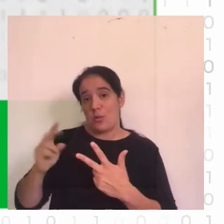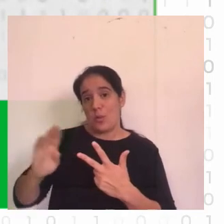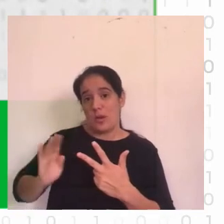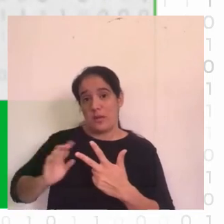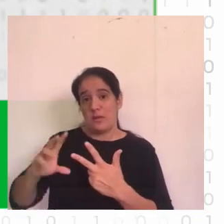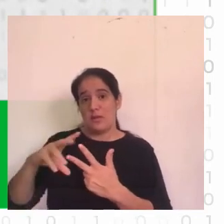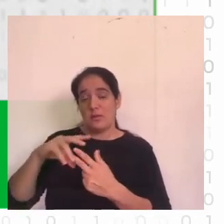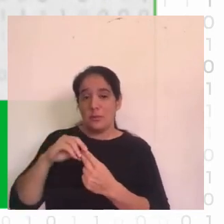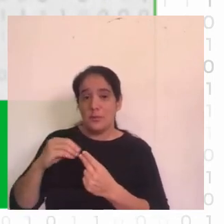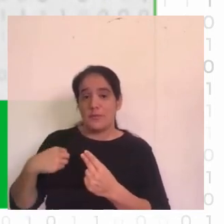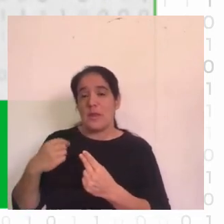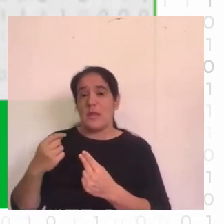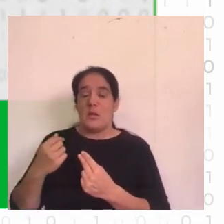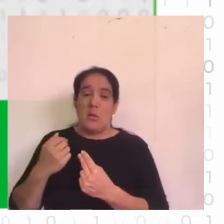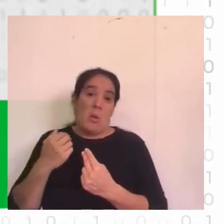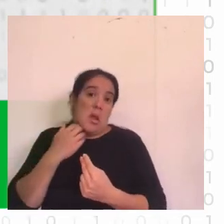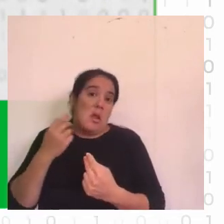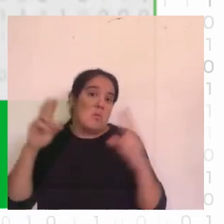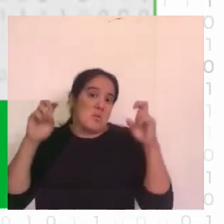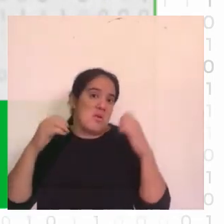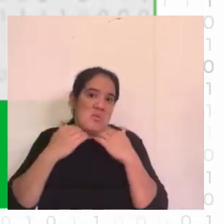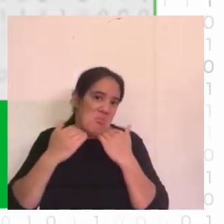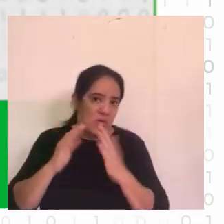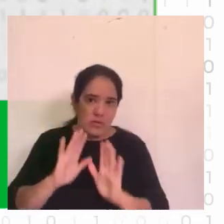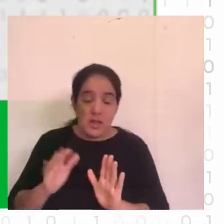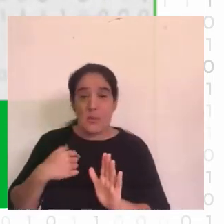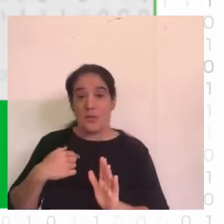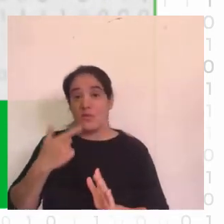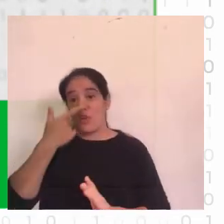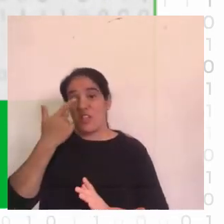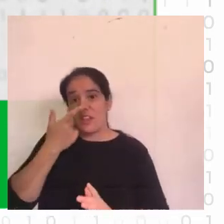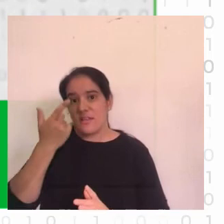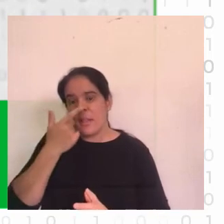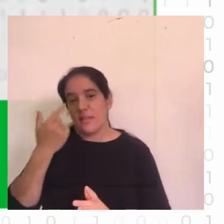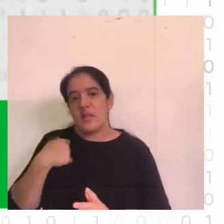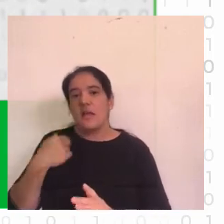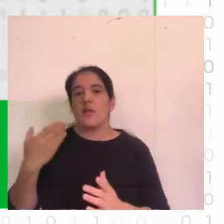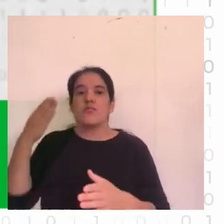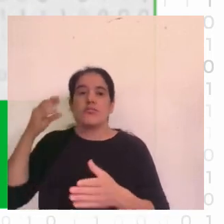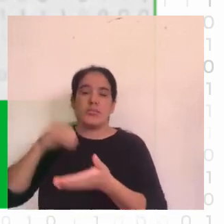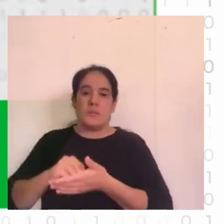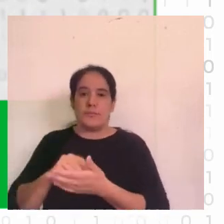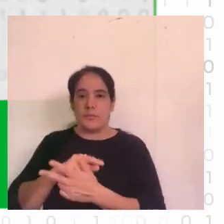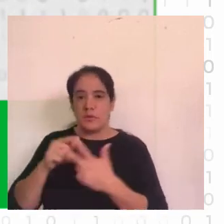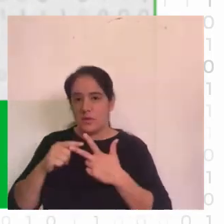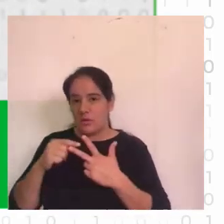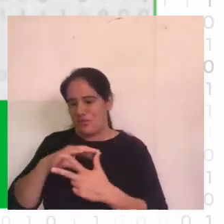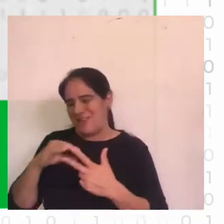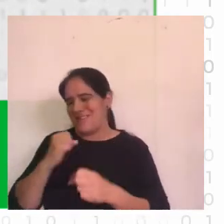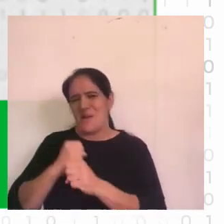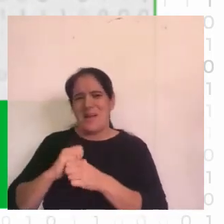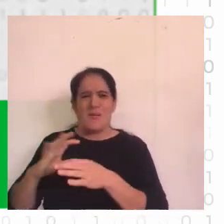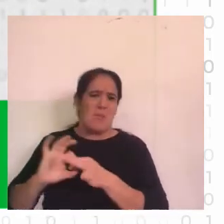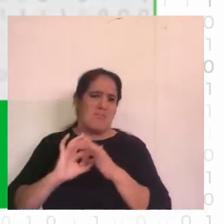no estábamos al tanto entonces la verdad fue terrible experiencia bueno el equipo nos complementamos muy bien o sea estamos en